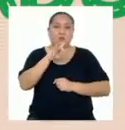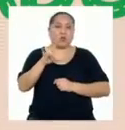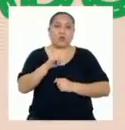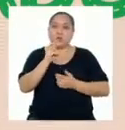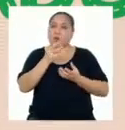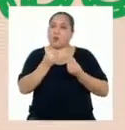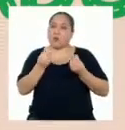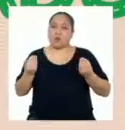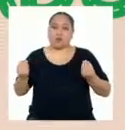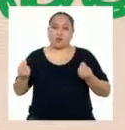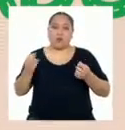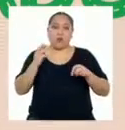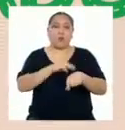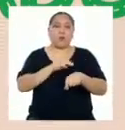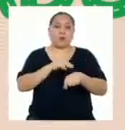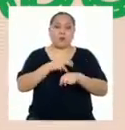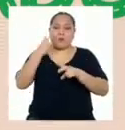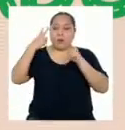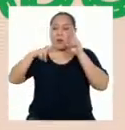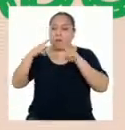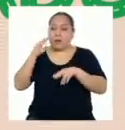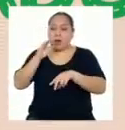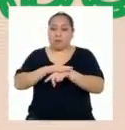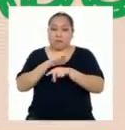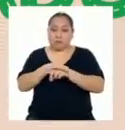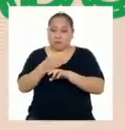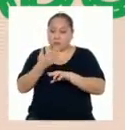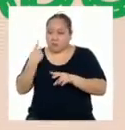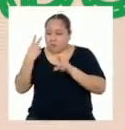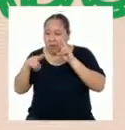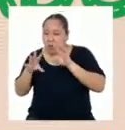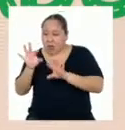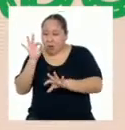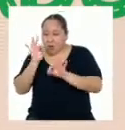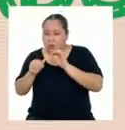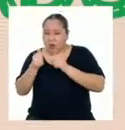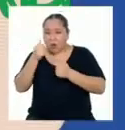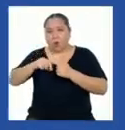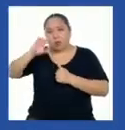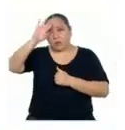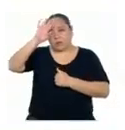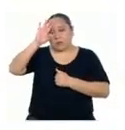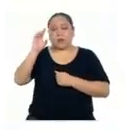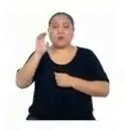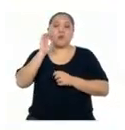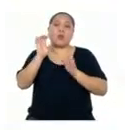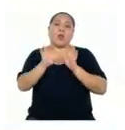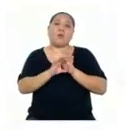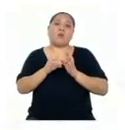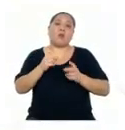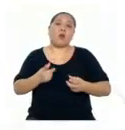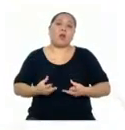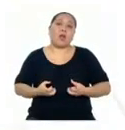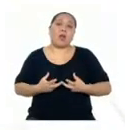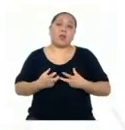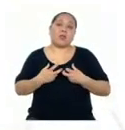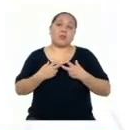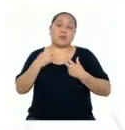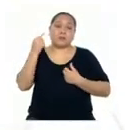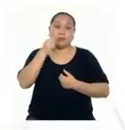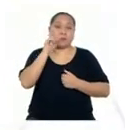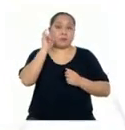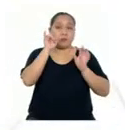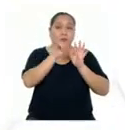utilizados En medicina para la detección Y tratamiento de algunas enfermedades Como el cáncer, por ejemplo Aquí en esta imagen